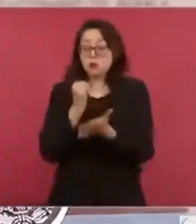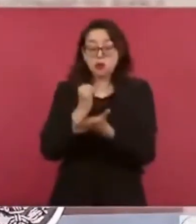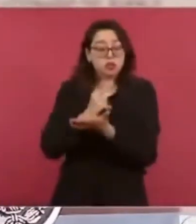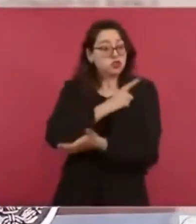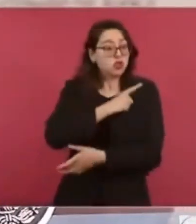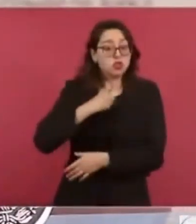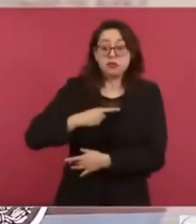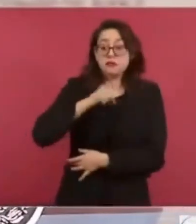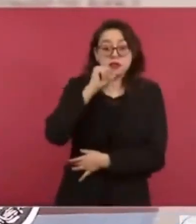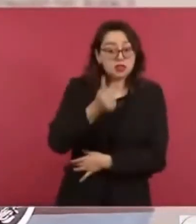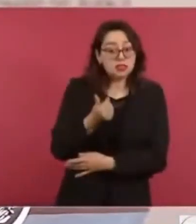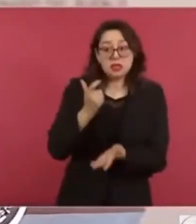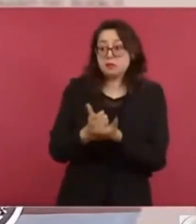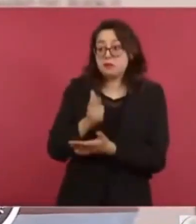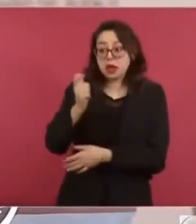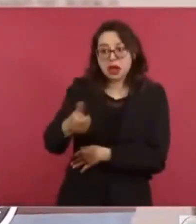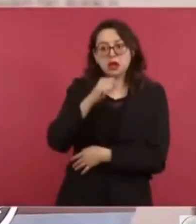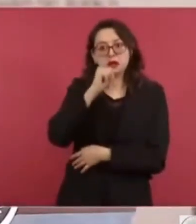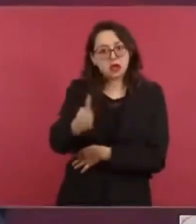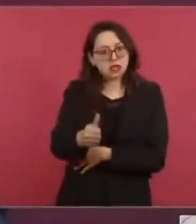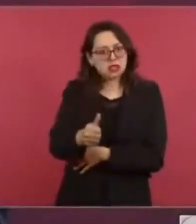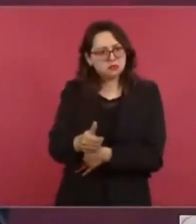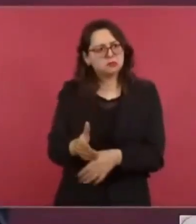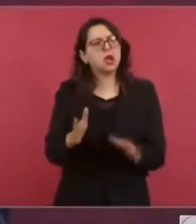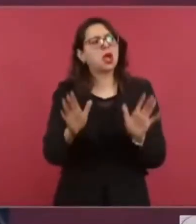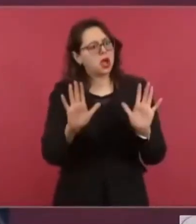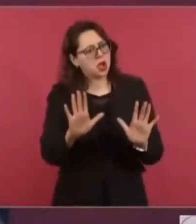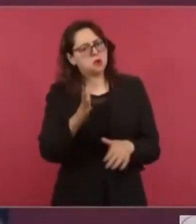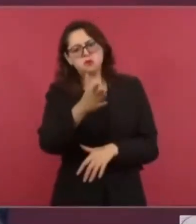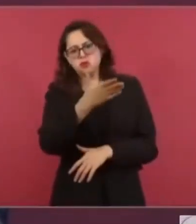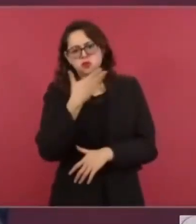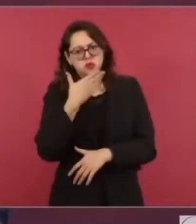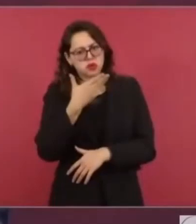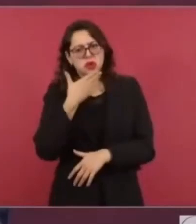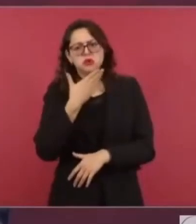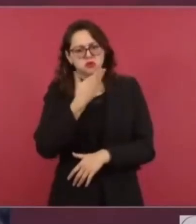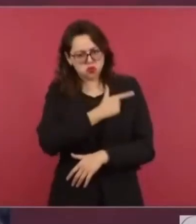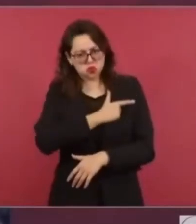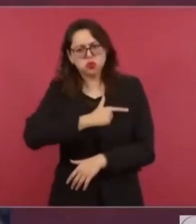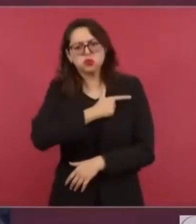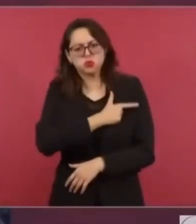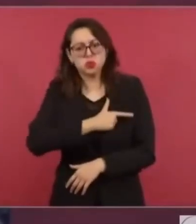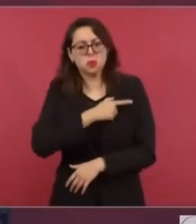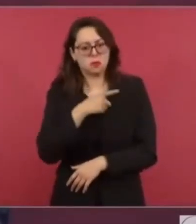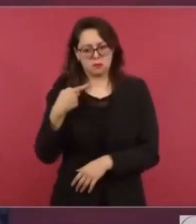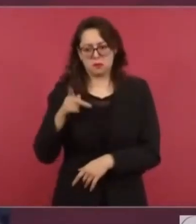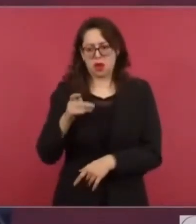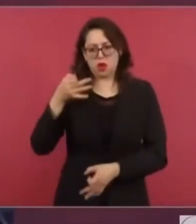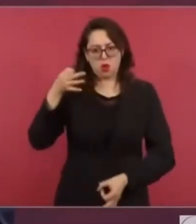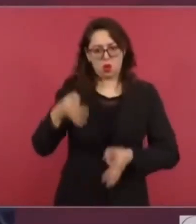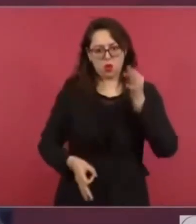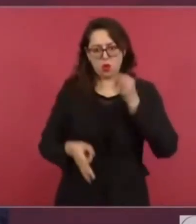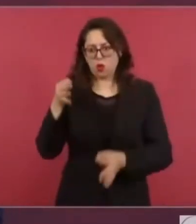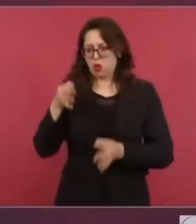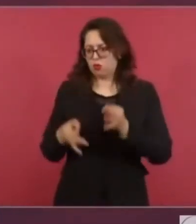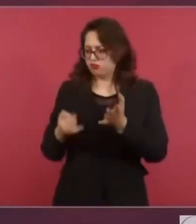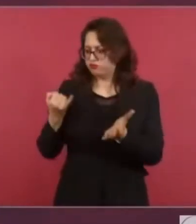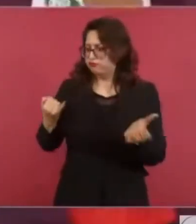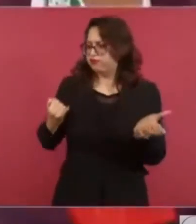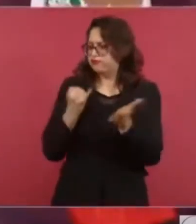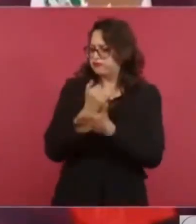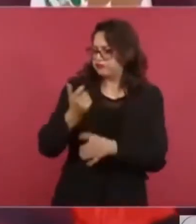que los magistrados lo resuelvan. si son cuatro